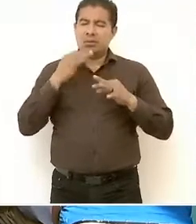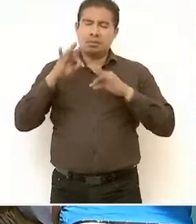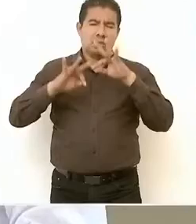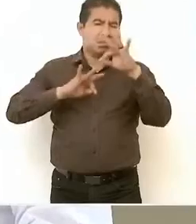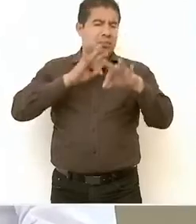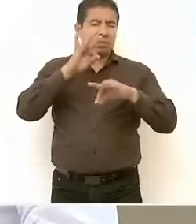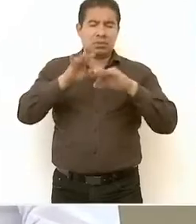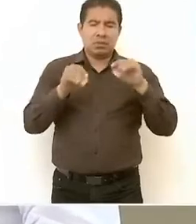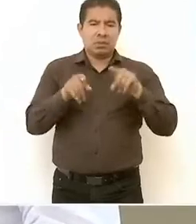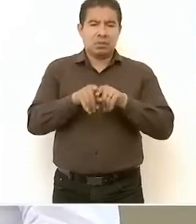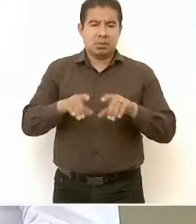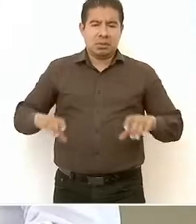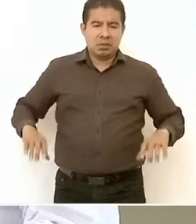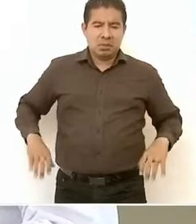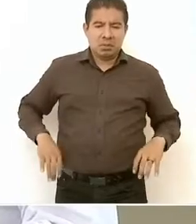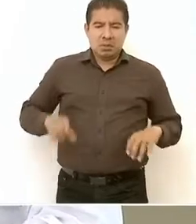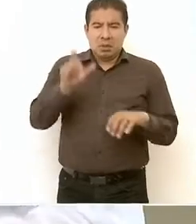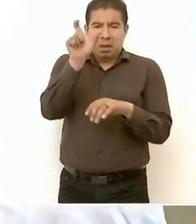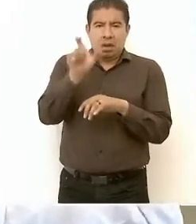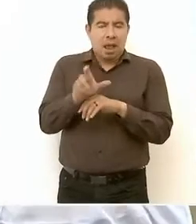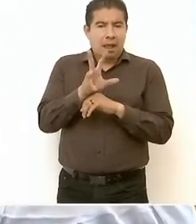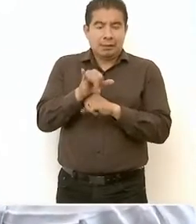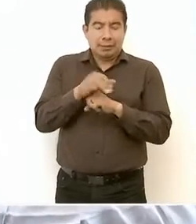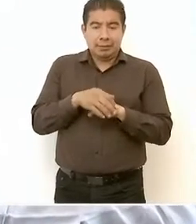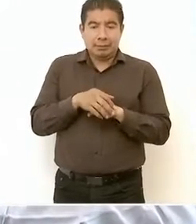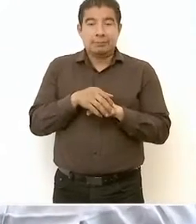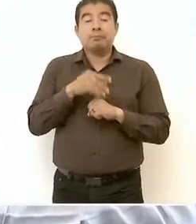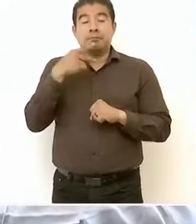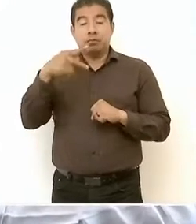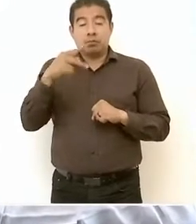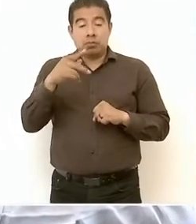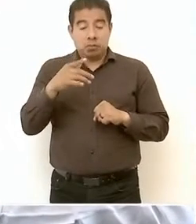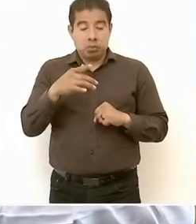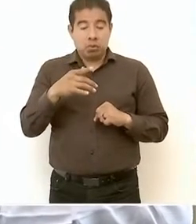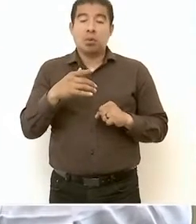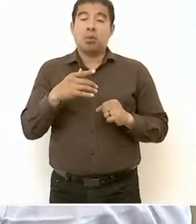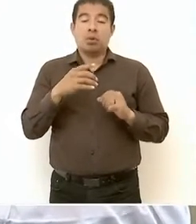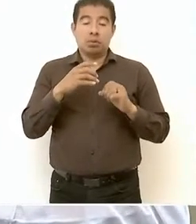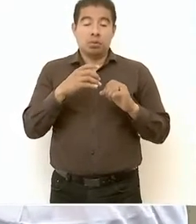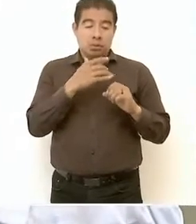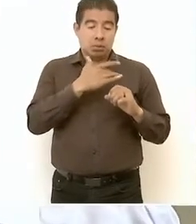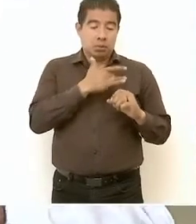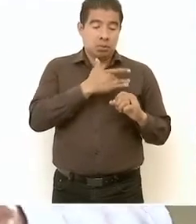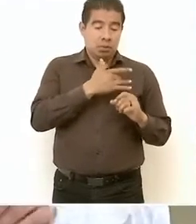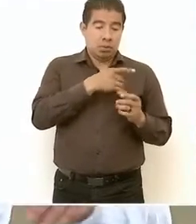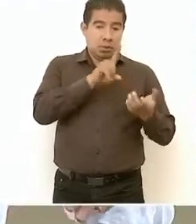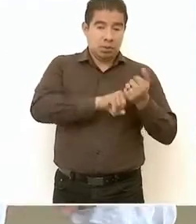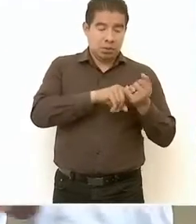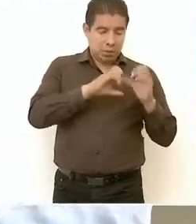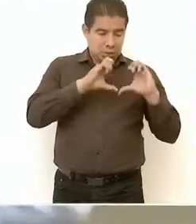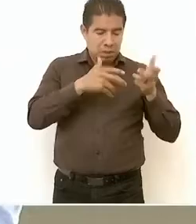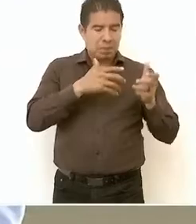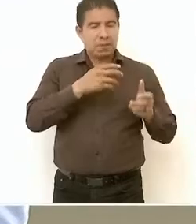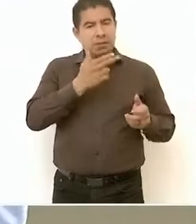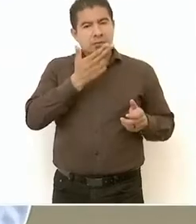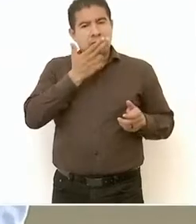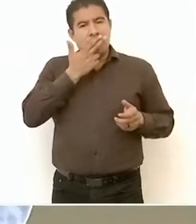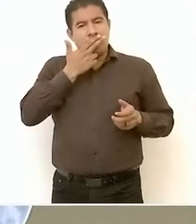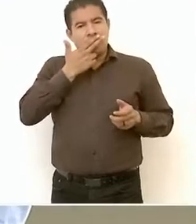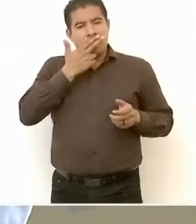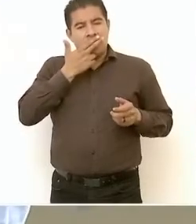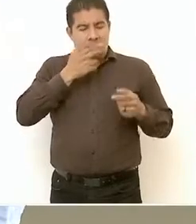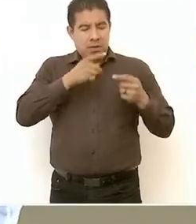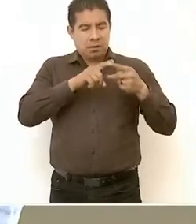pueblo de México y que también tiene Chiapas en su corazón, pero que tiene dos